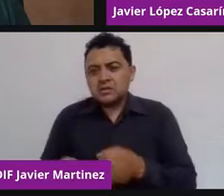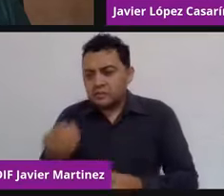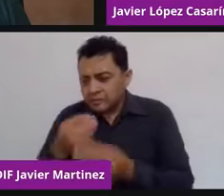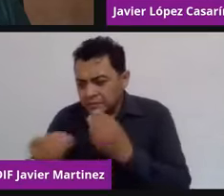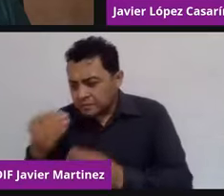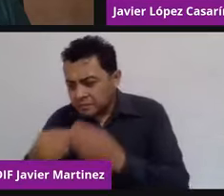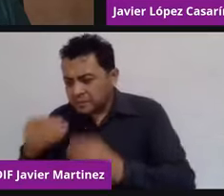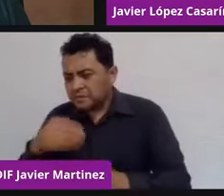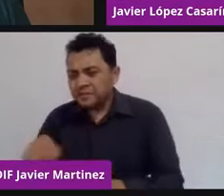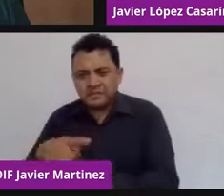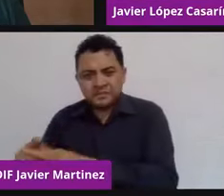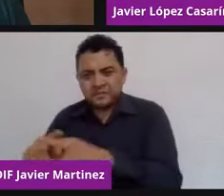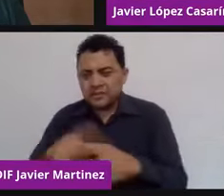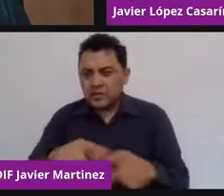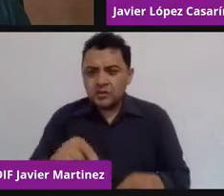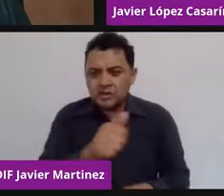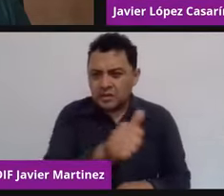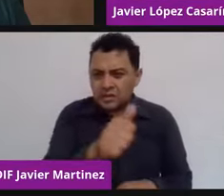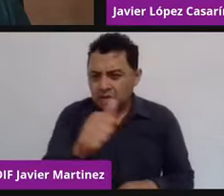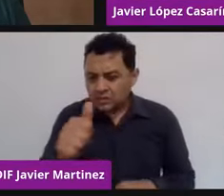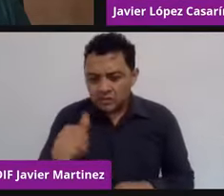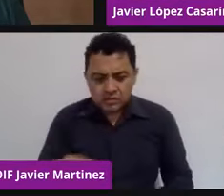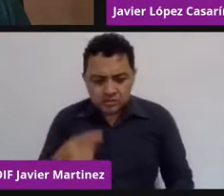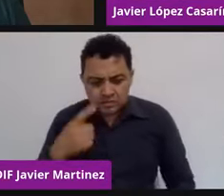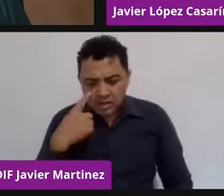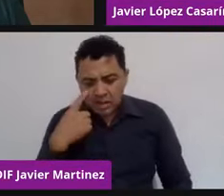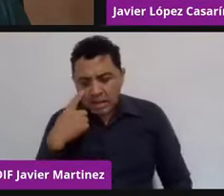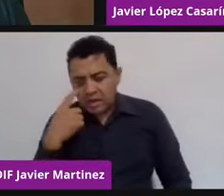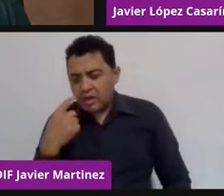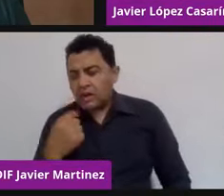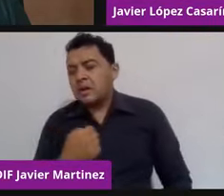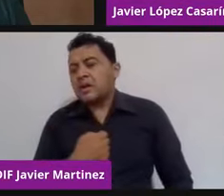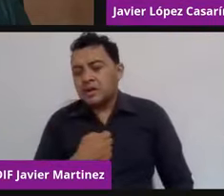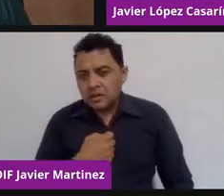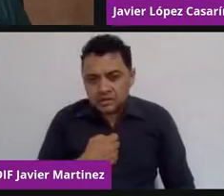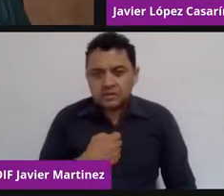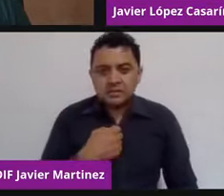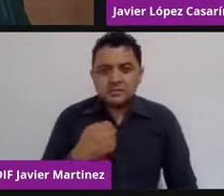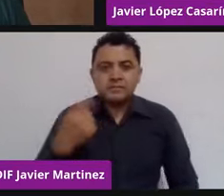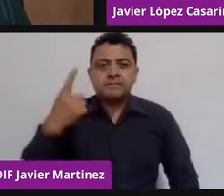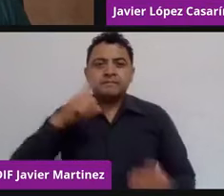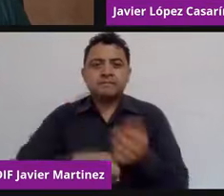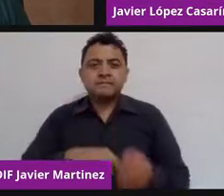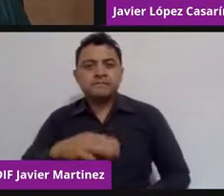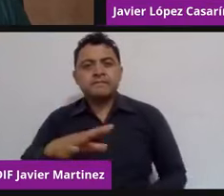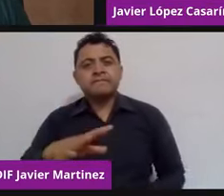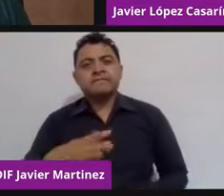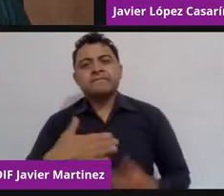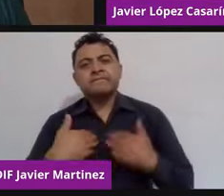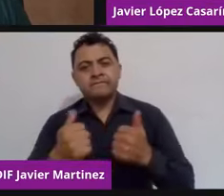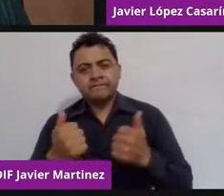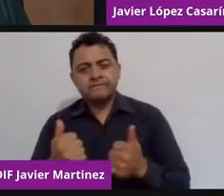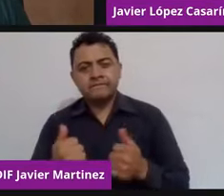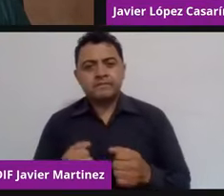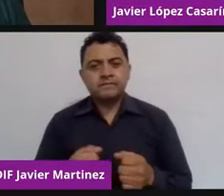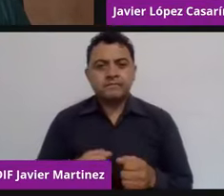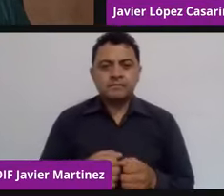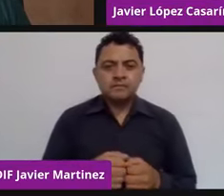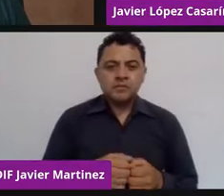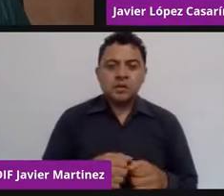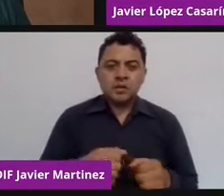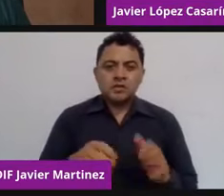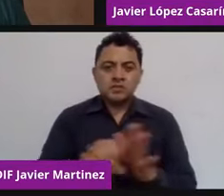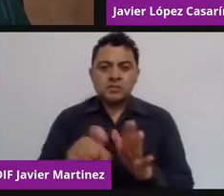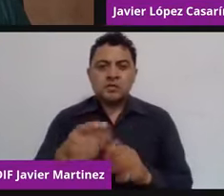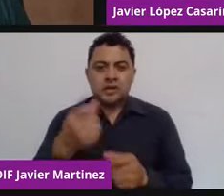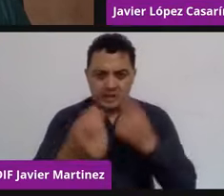otros elementos que yo desconocía, que hoy hago parte de mi juicio antes de comprar algo y de repente